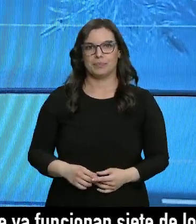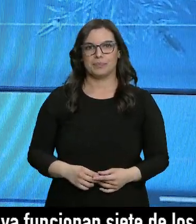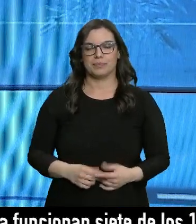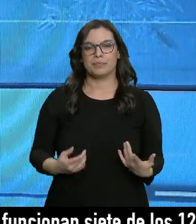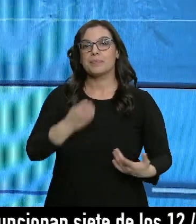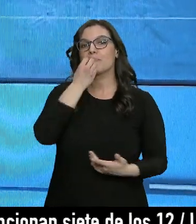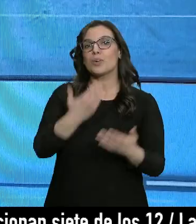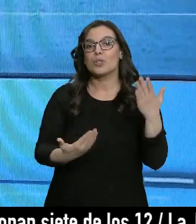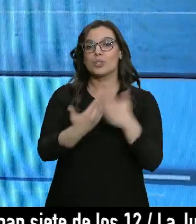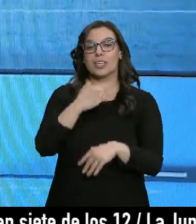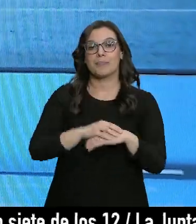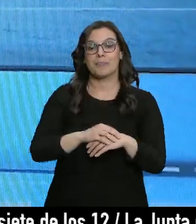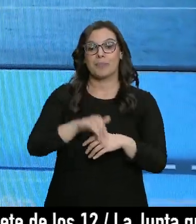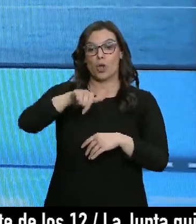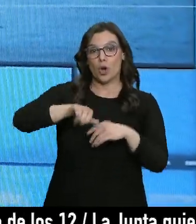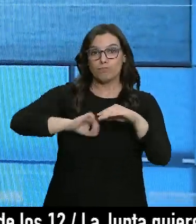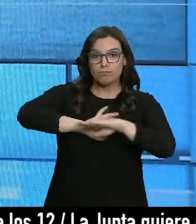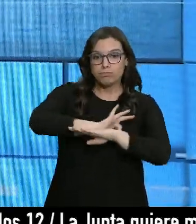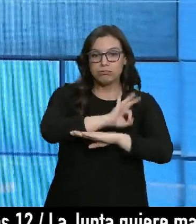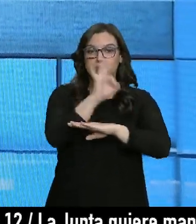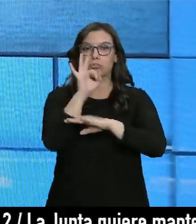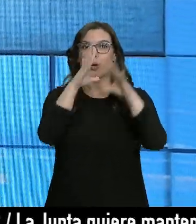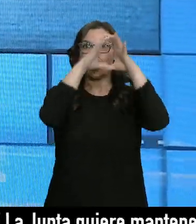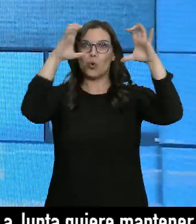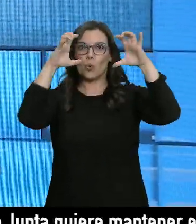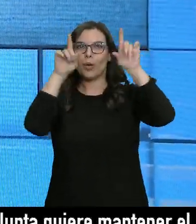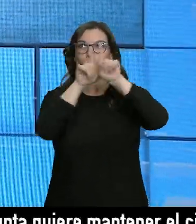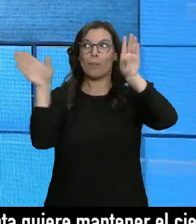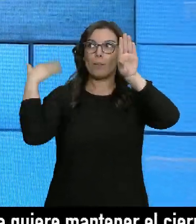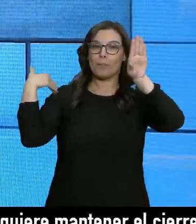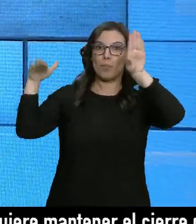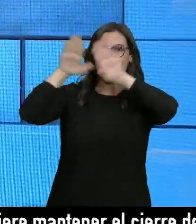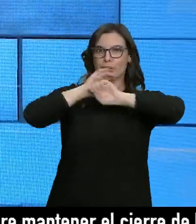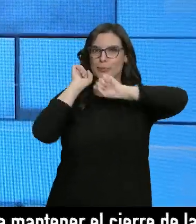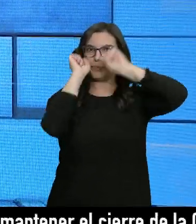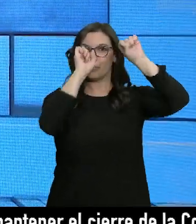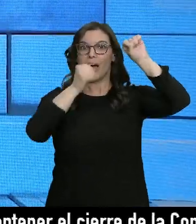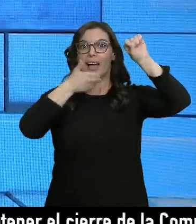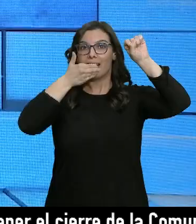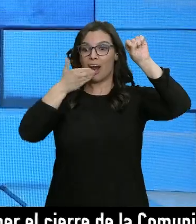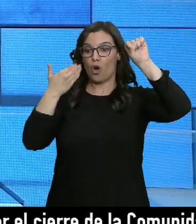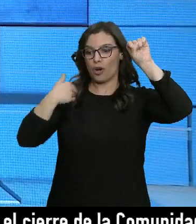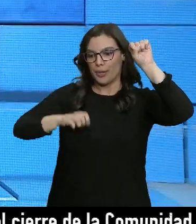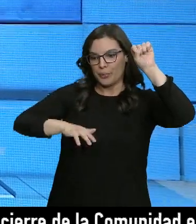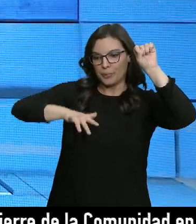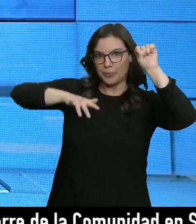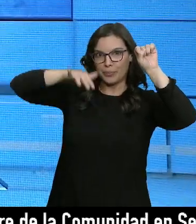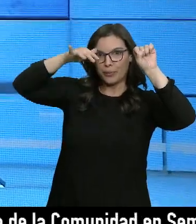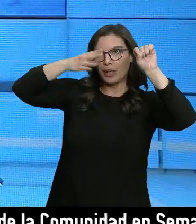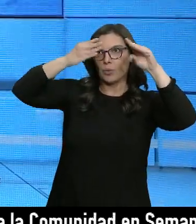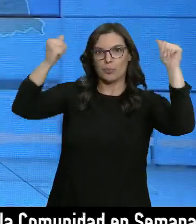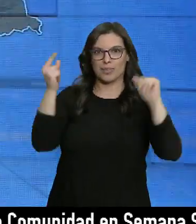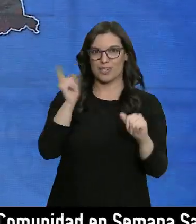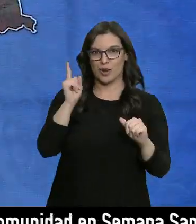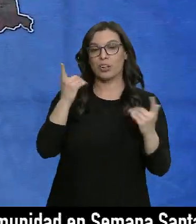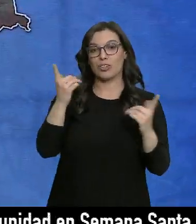Muy buenos días hemos amanecido con nubes que han actuado de tapadera durante la noche evitando que el calor acumulado en la tarde de ayer se escape por lo tanto las